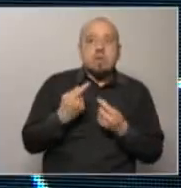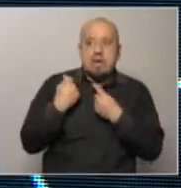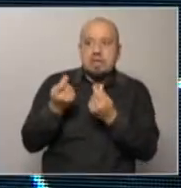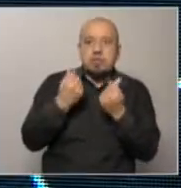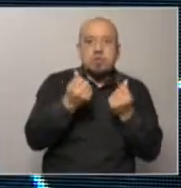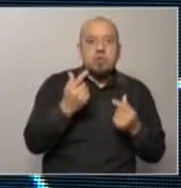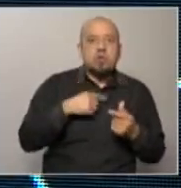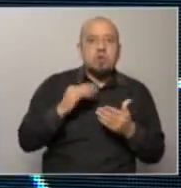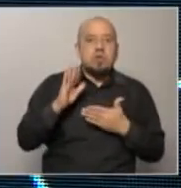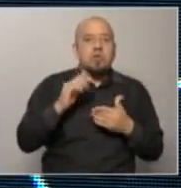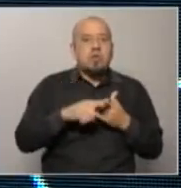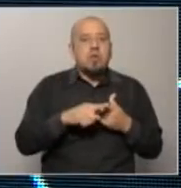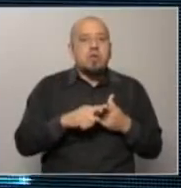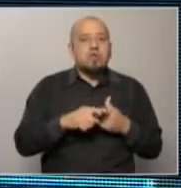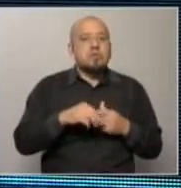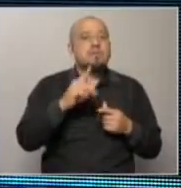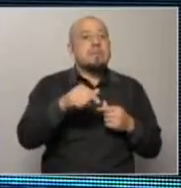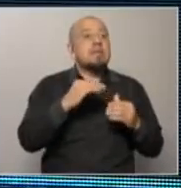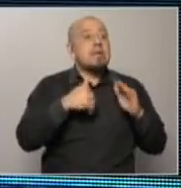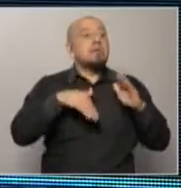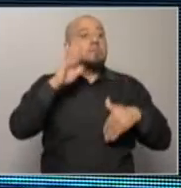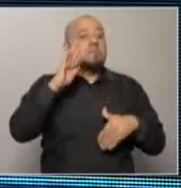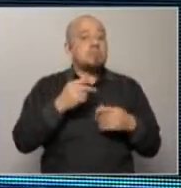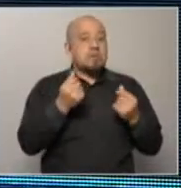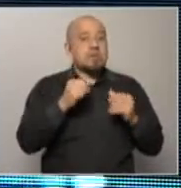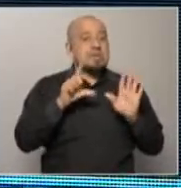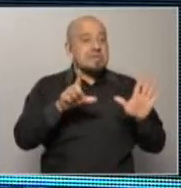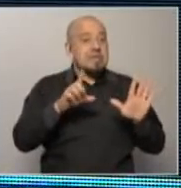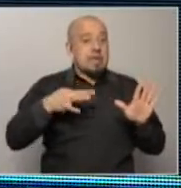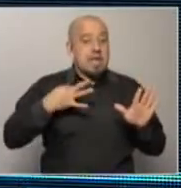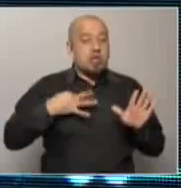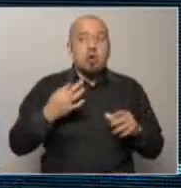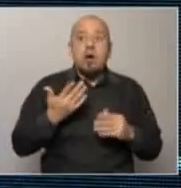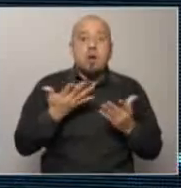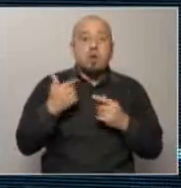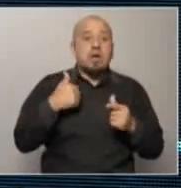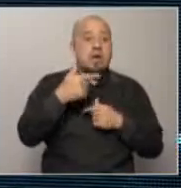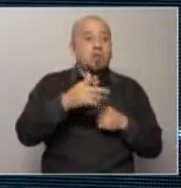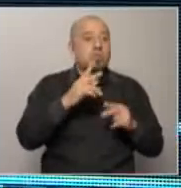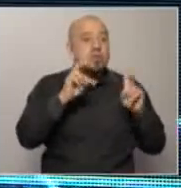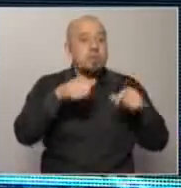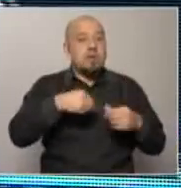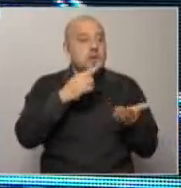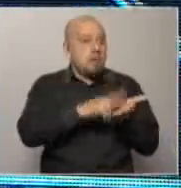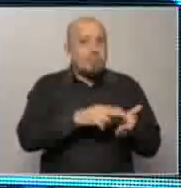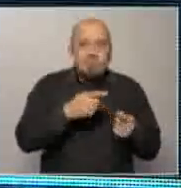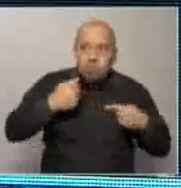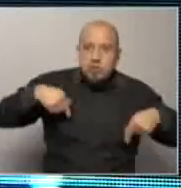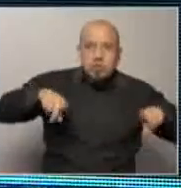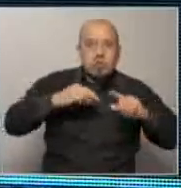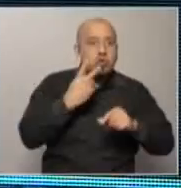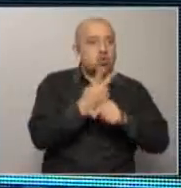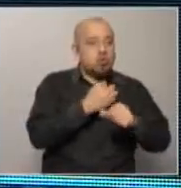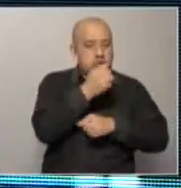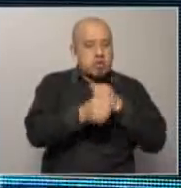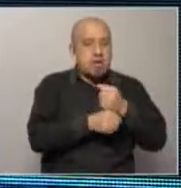generando superávit no déficit bajo superávit los últimos 7 años y ahora claro es un despliegue fiscal fantástico después de que hace 2